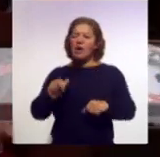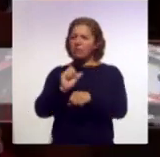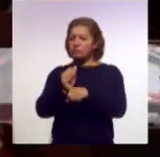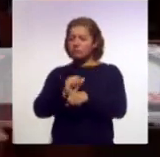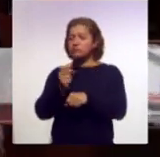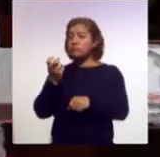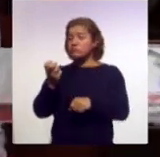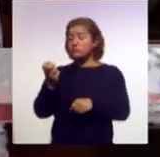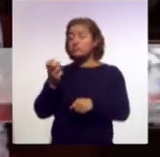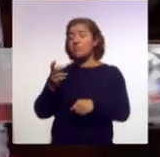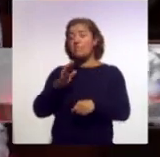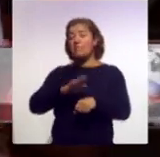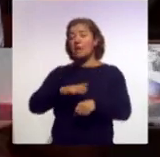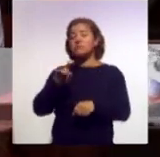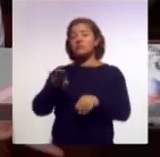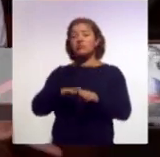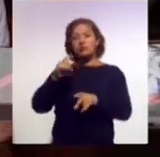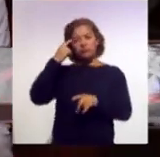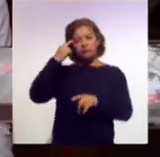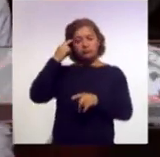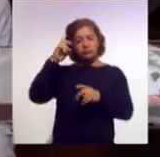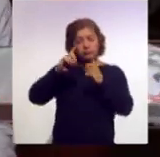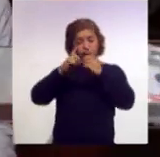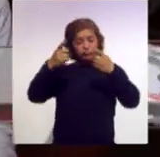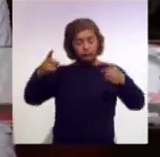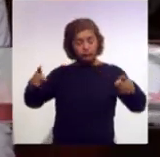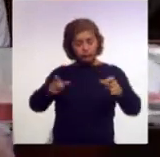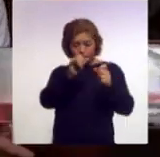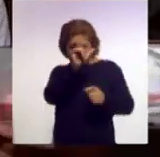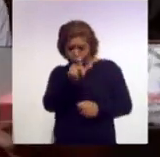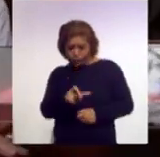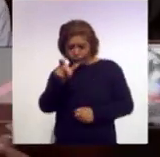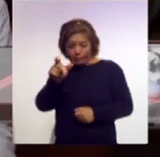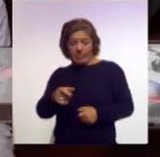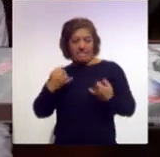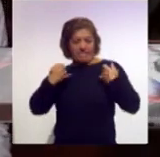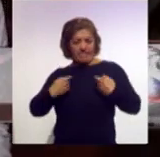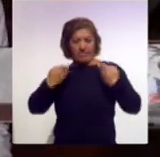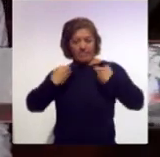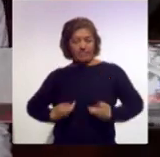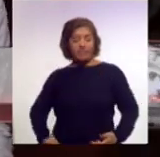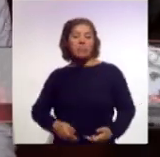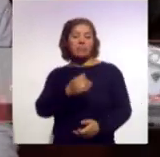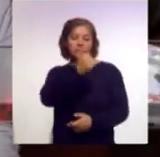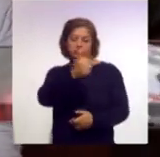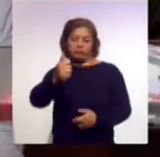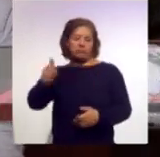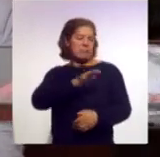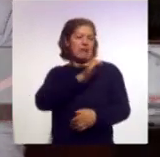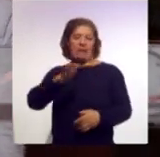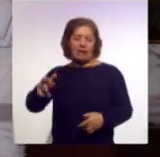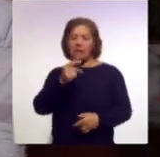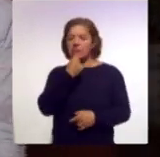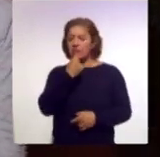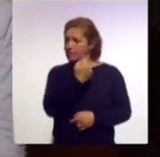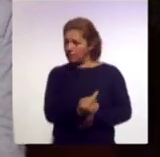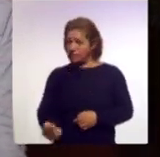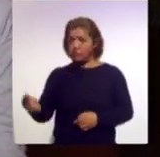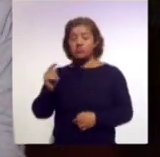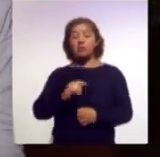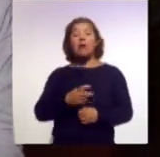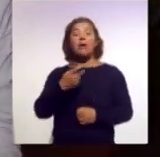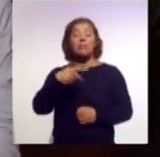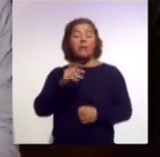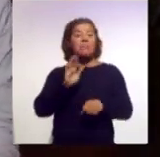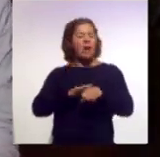factor para potencializar su desarrollo personal de todos los niños en general. El hecho de que hagan ese hincapié en los